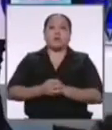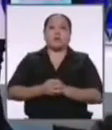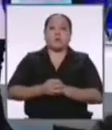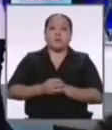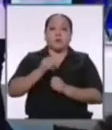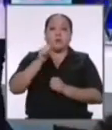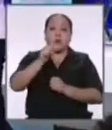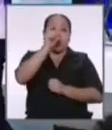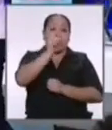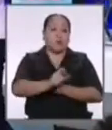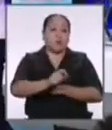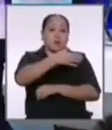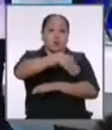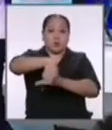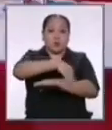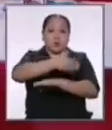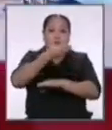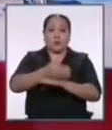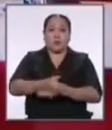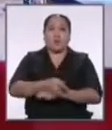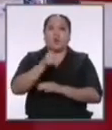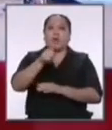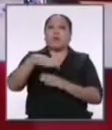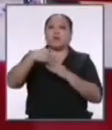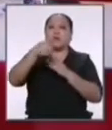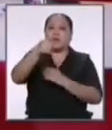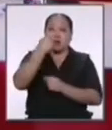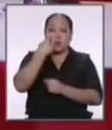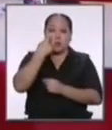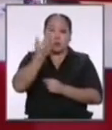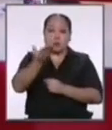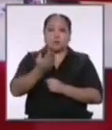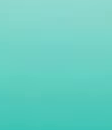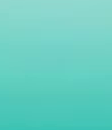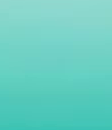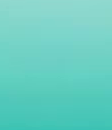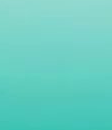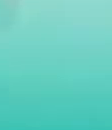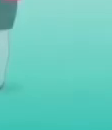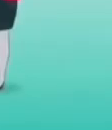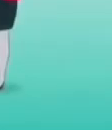ciudadano que de inmediato va usted a conocer adelante